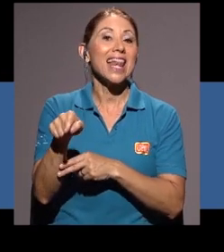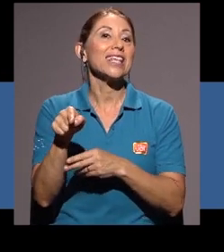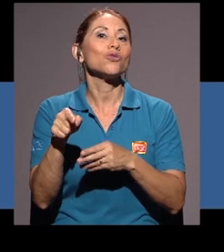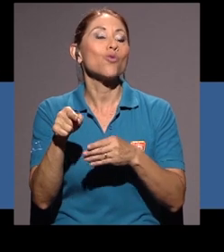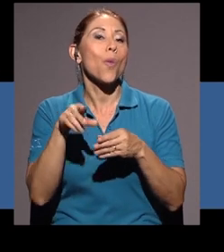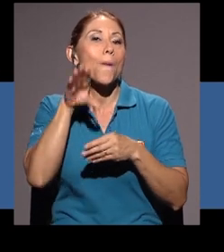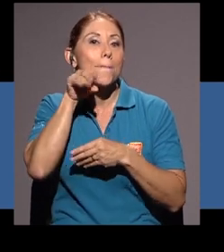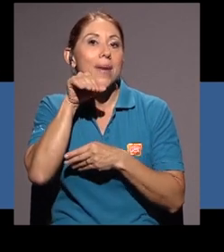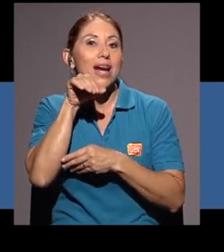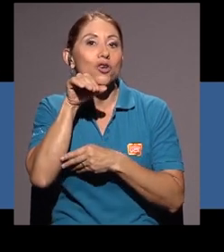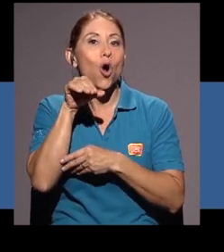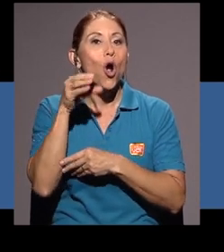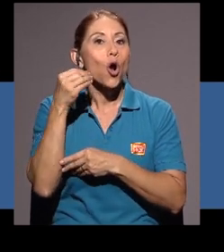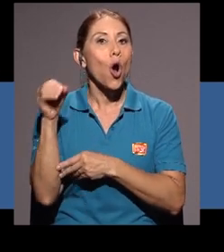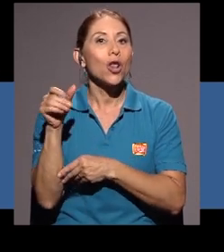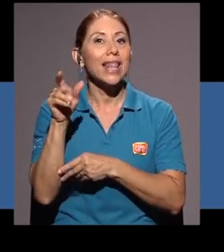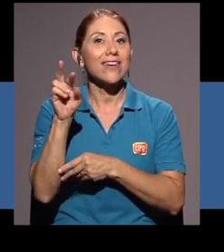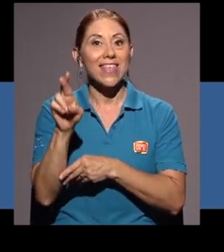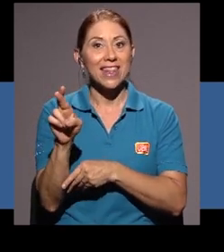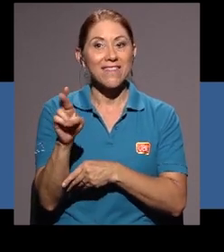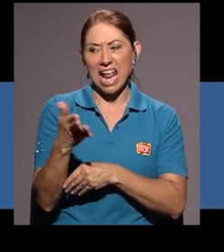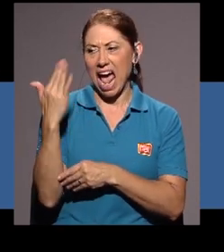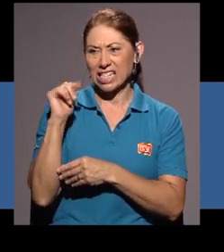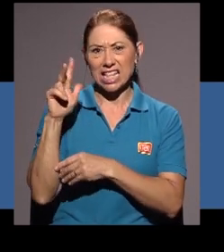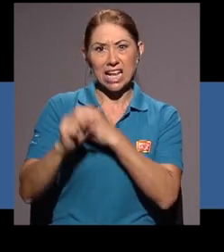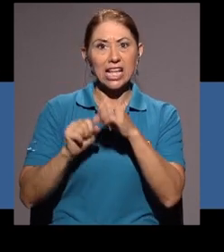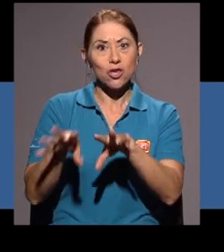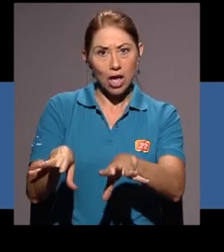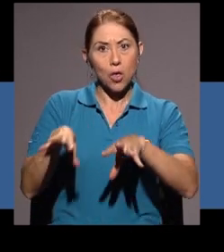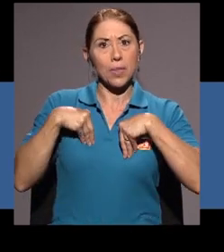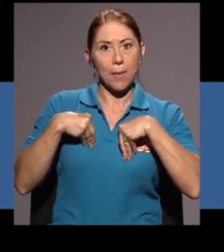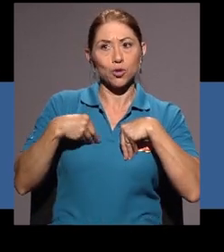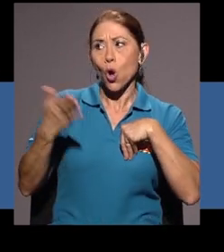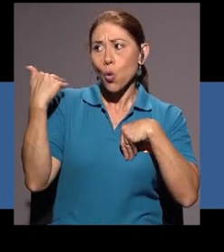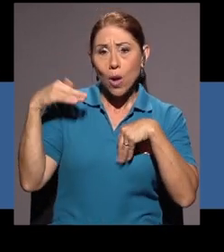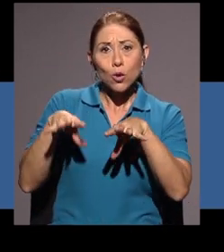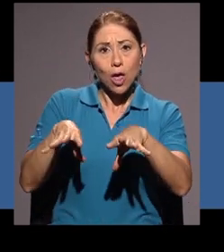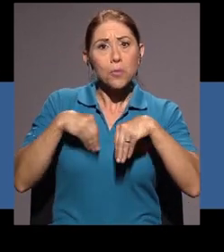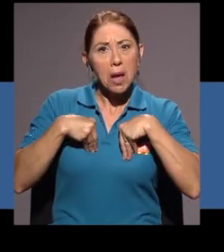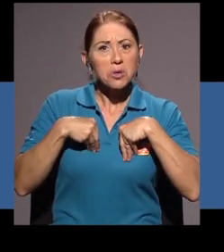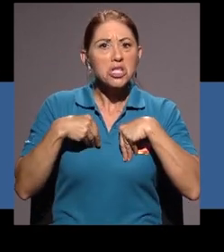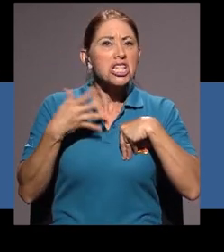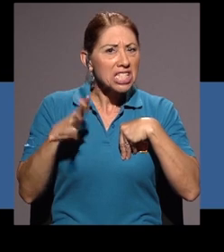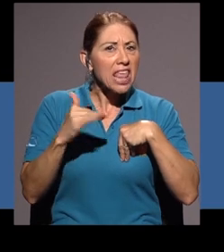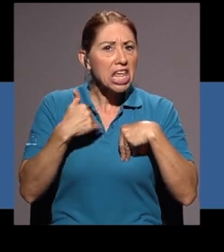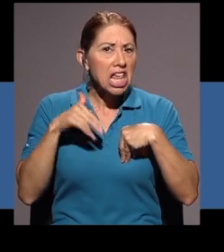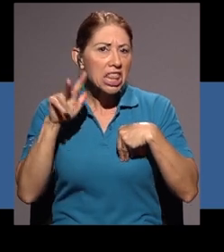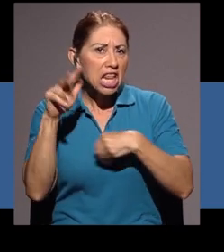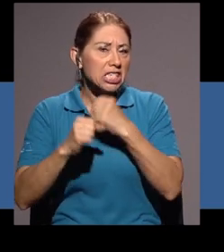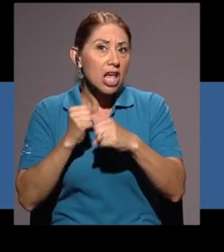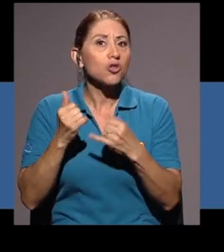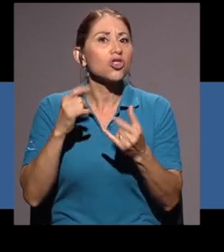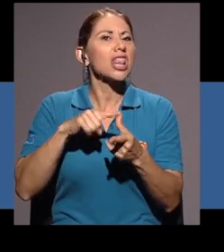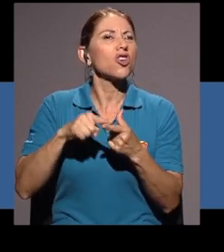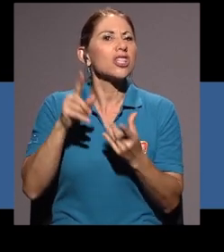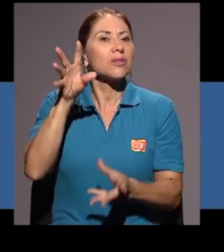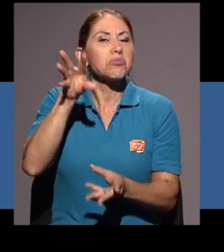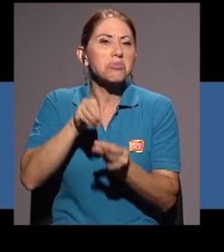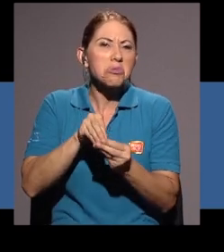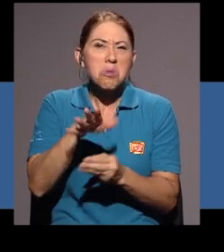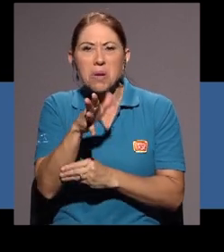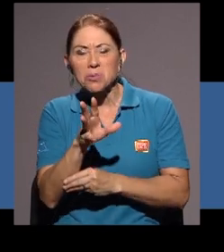fue adoptado hace como tres años. Cuando lo adoptamos nos dijeron que tenía como tres años, entonces puede andar entre seis y siete años.